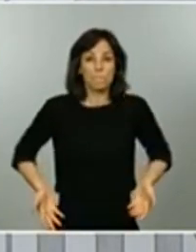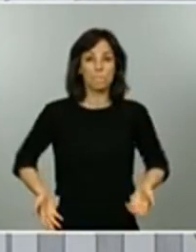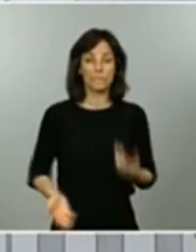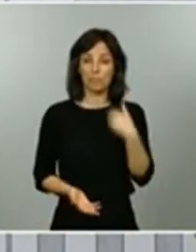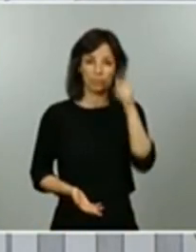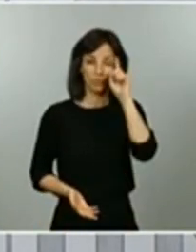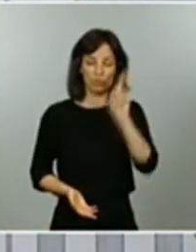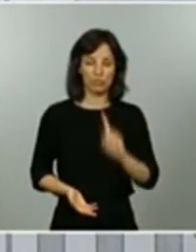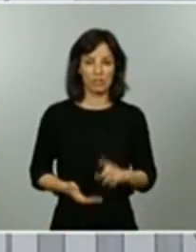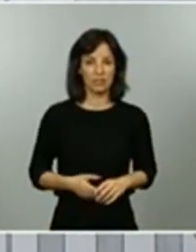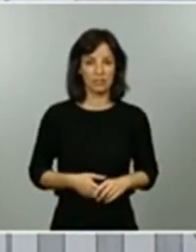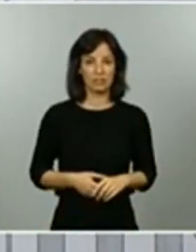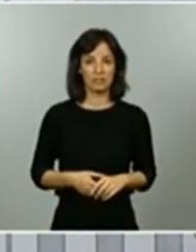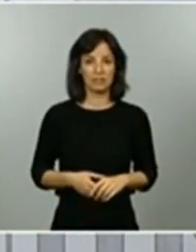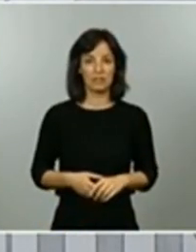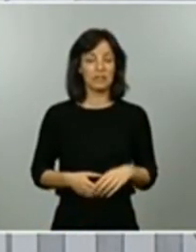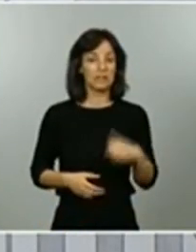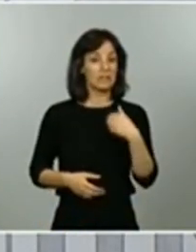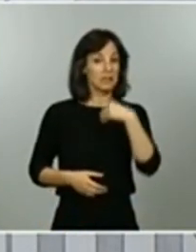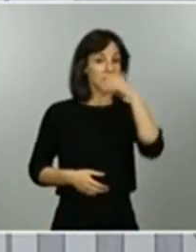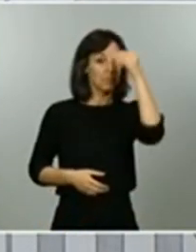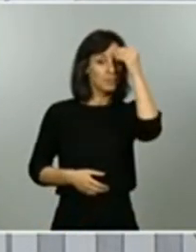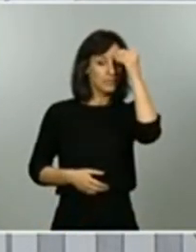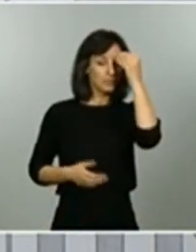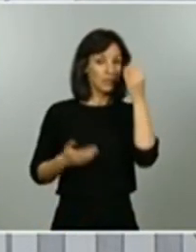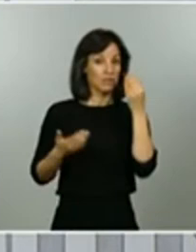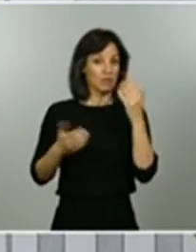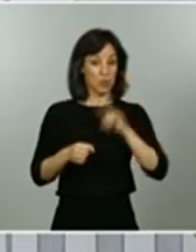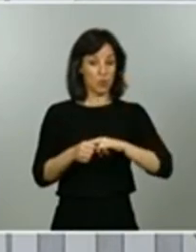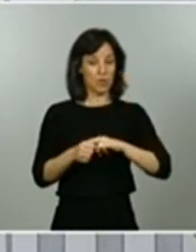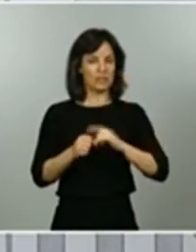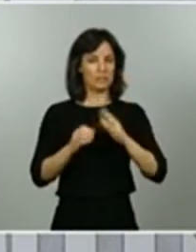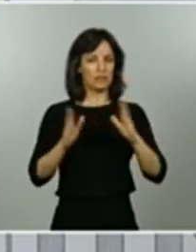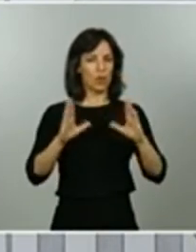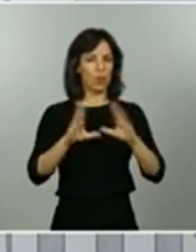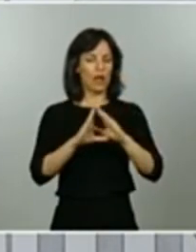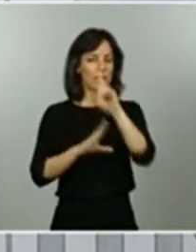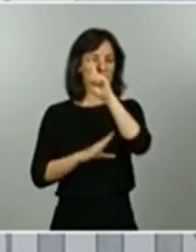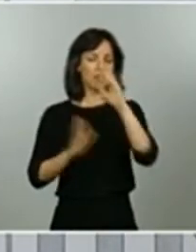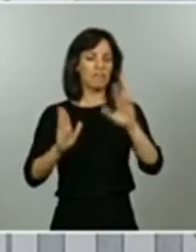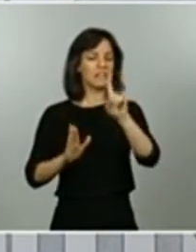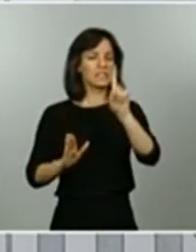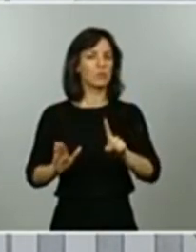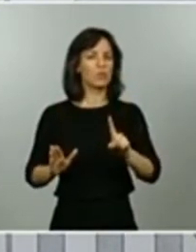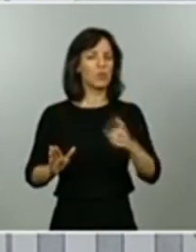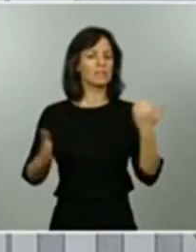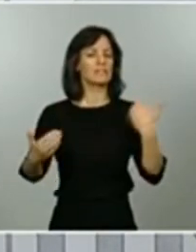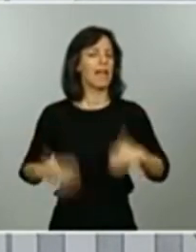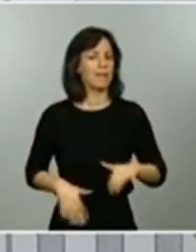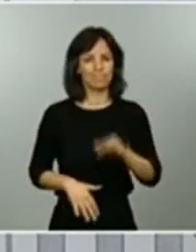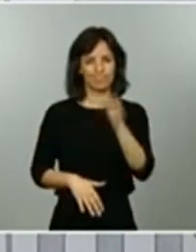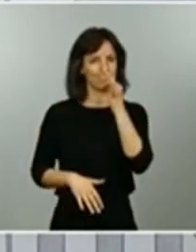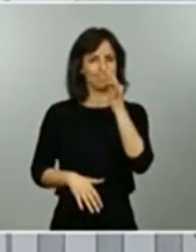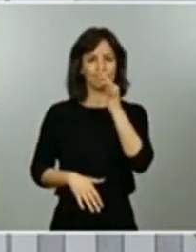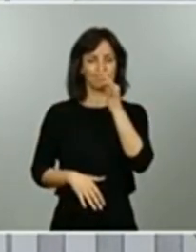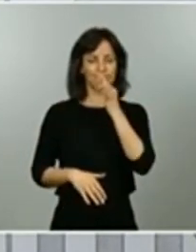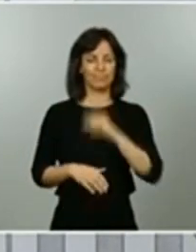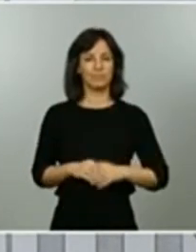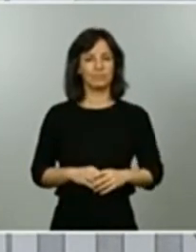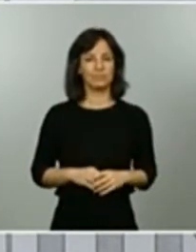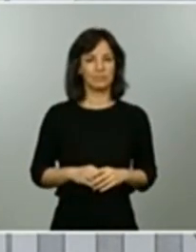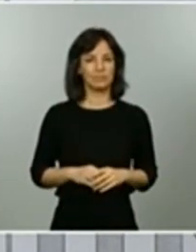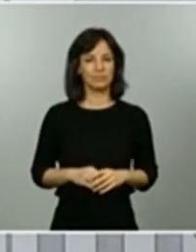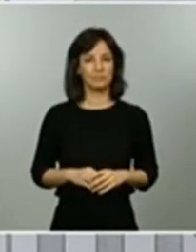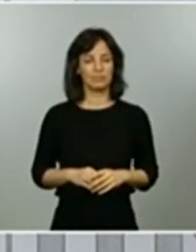no estaban condiciones para hacerlo este lunes próximo vamos a ver en qué términos se nos plantea si es que se nos